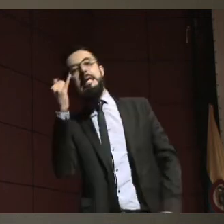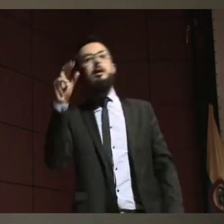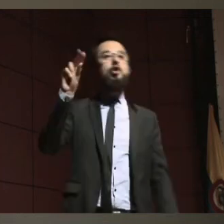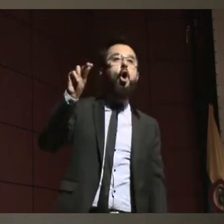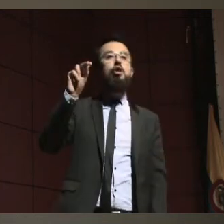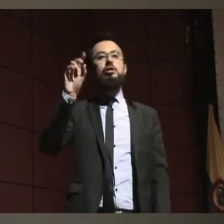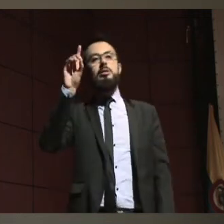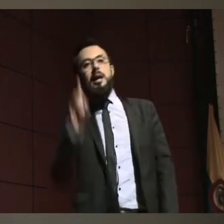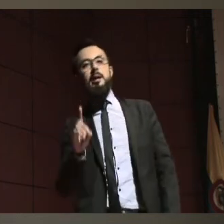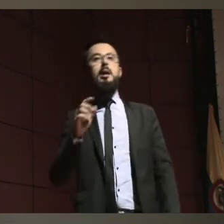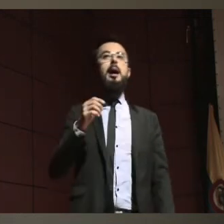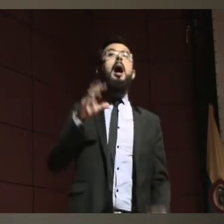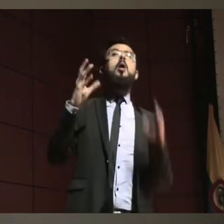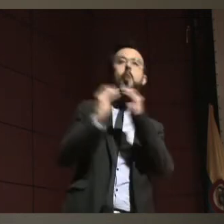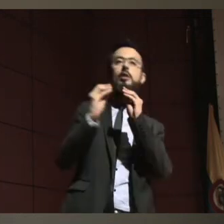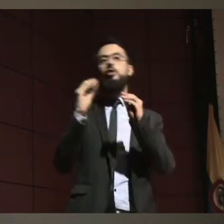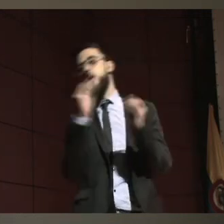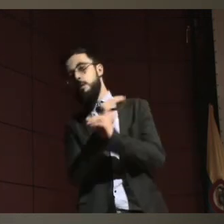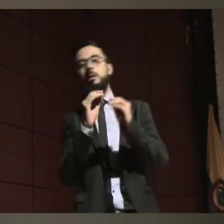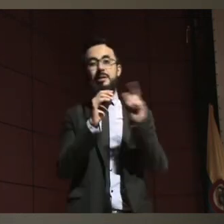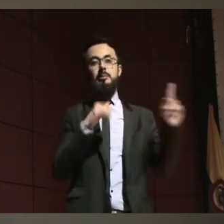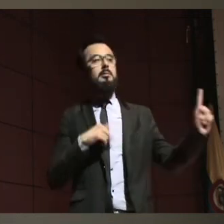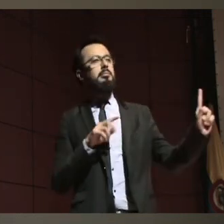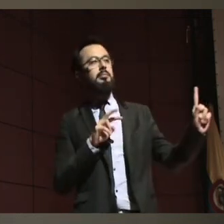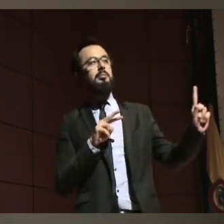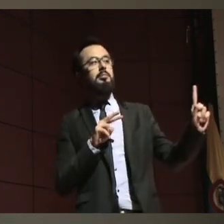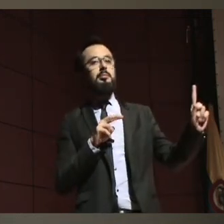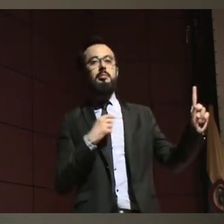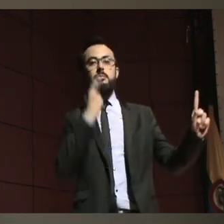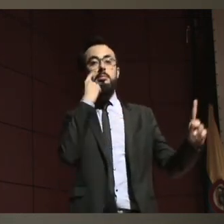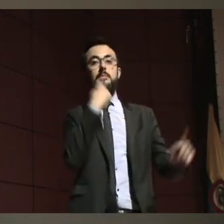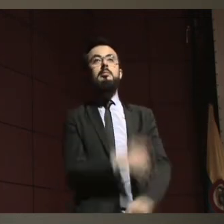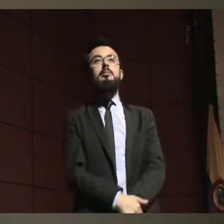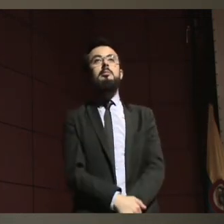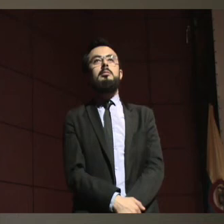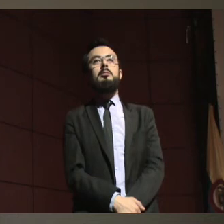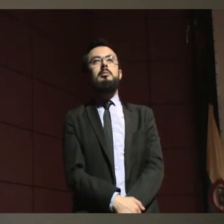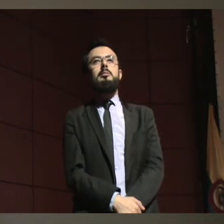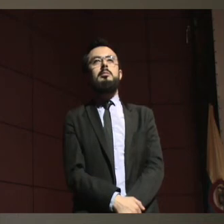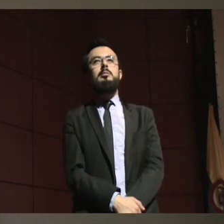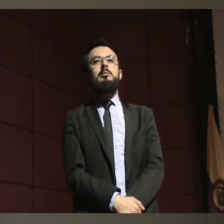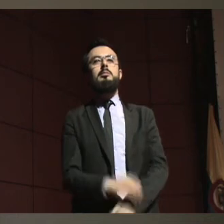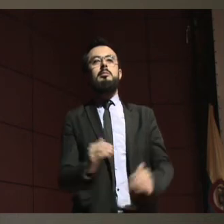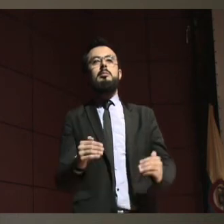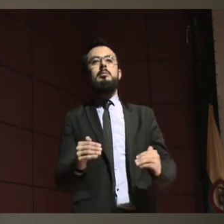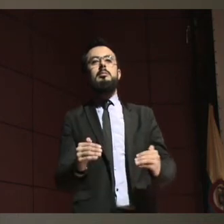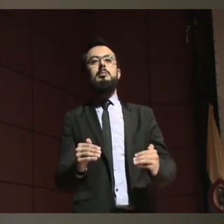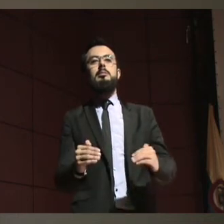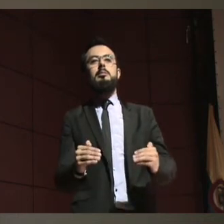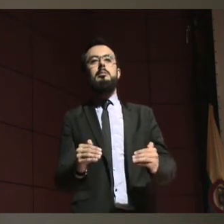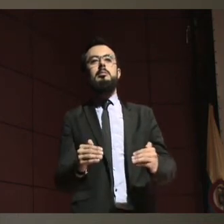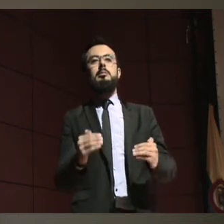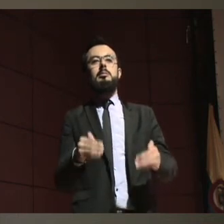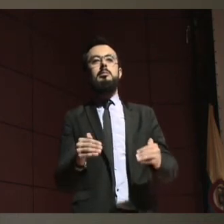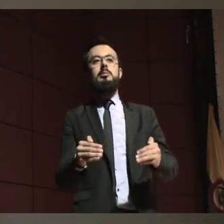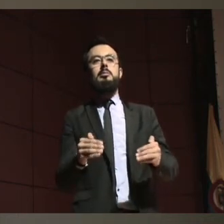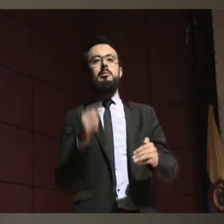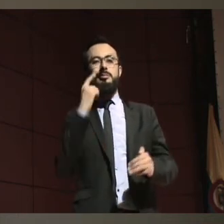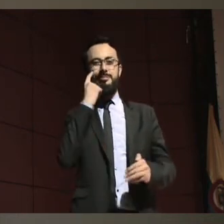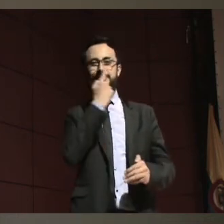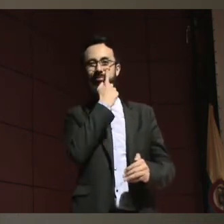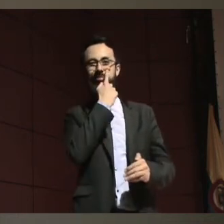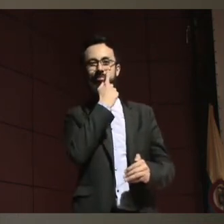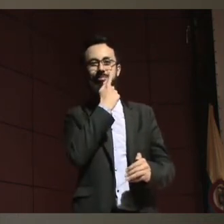comunicando. Entonces, me parece que en esa parte del paradigma de esos apoyos, el tener que hacer el